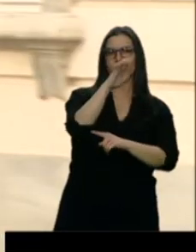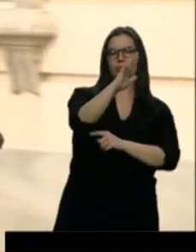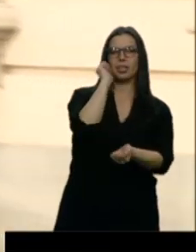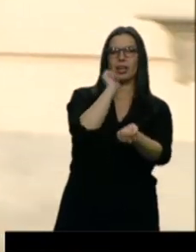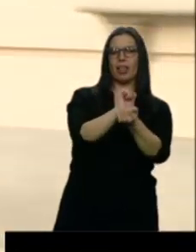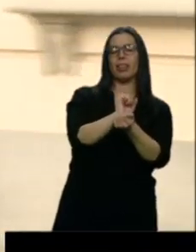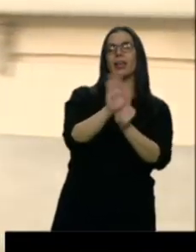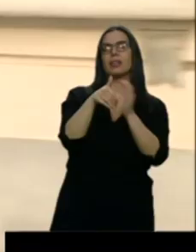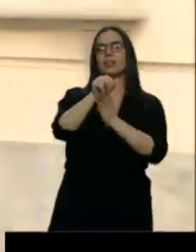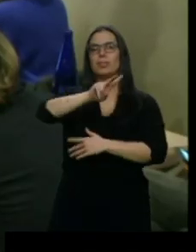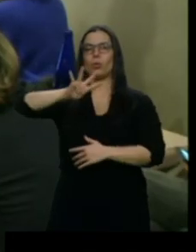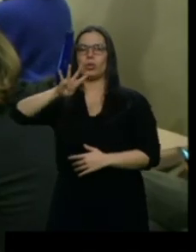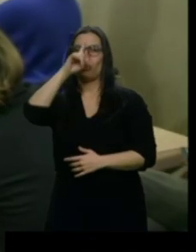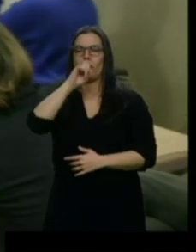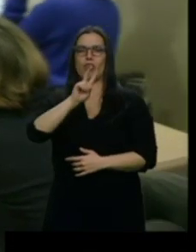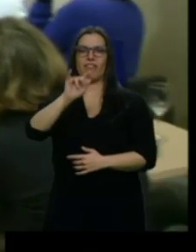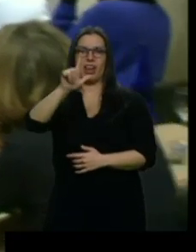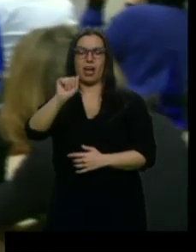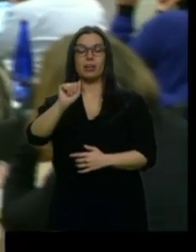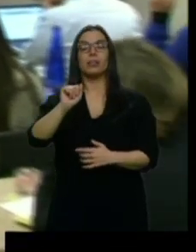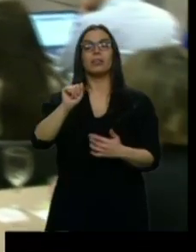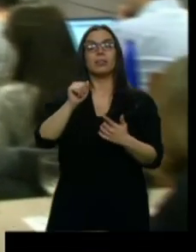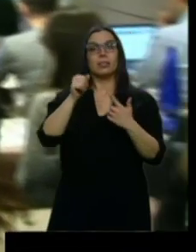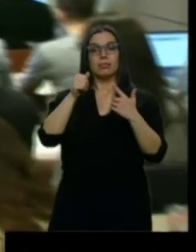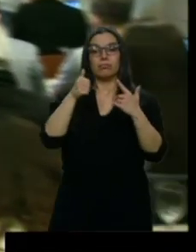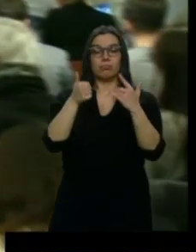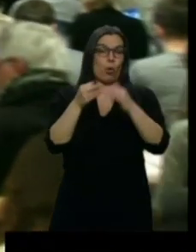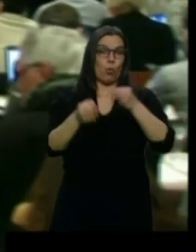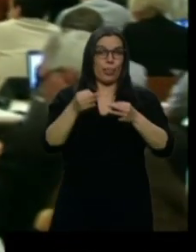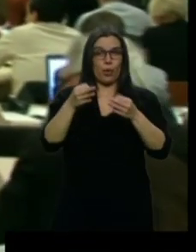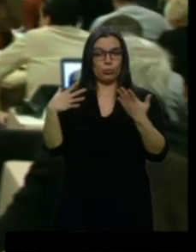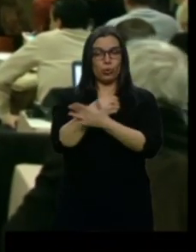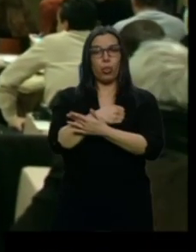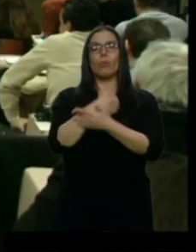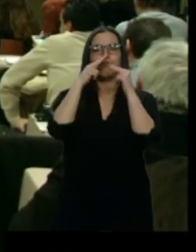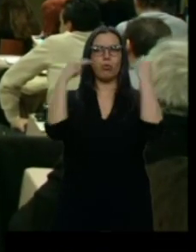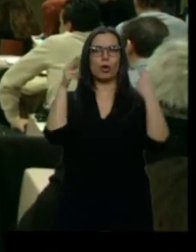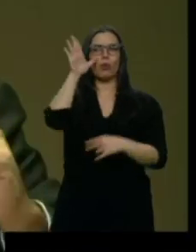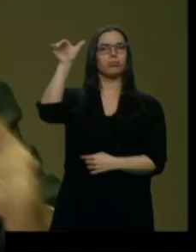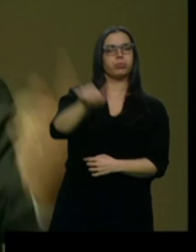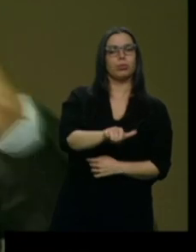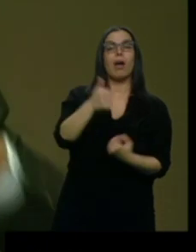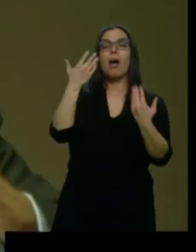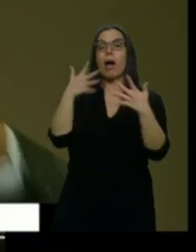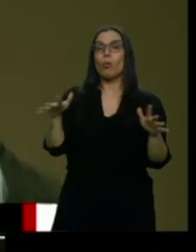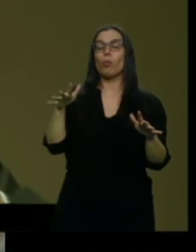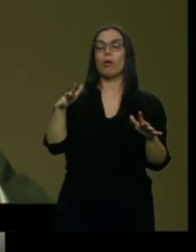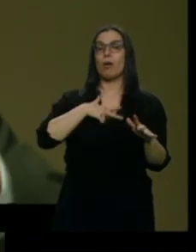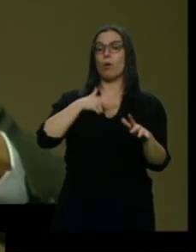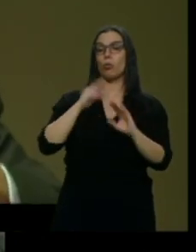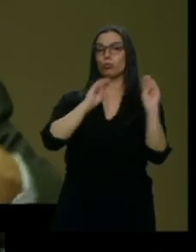Todas las sesiones eran abiertas para garantizar la transparencia, aunque las defensas ponen en duda el procedimiento. Podemos tener la